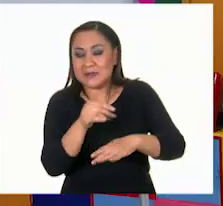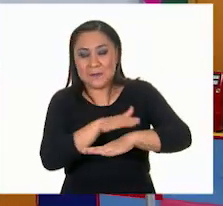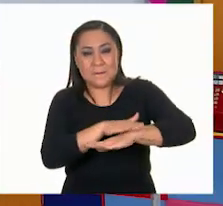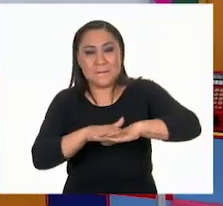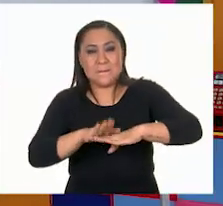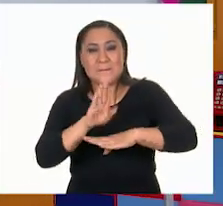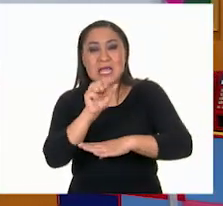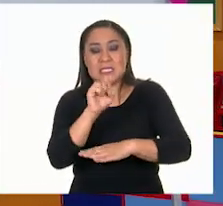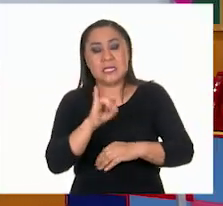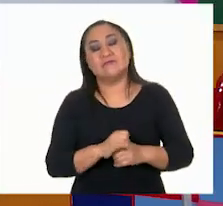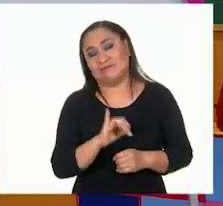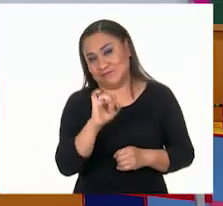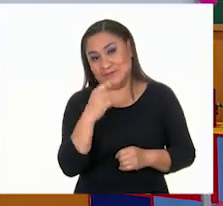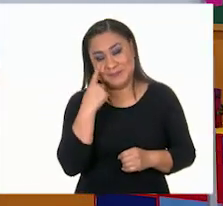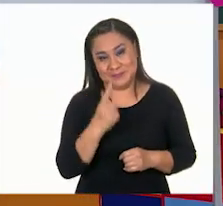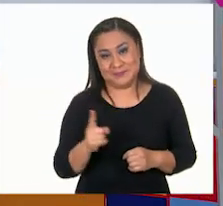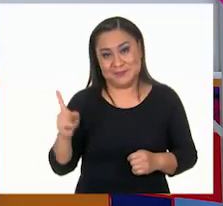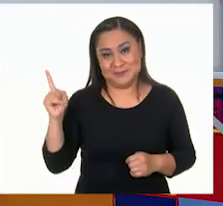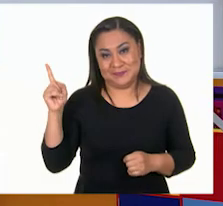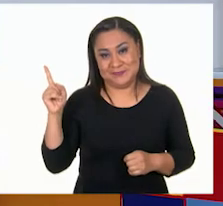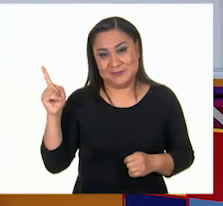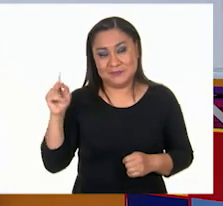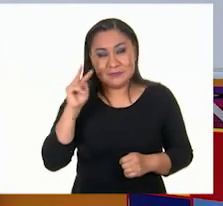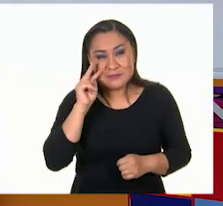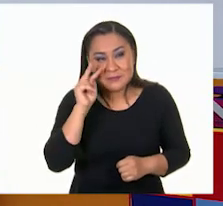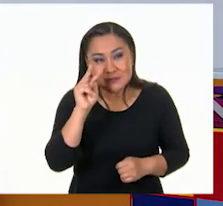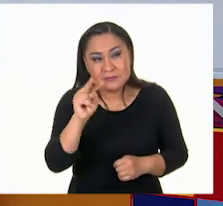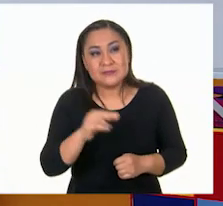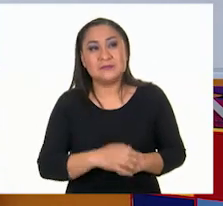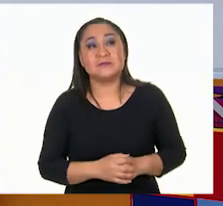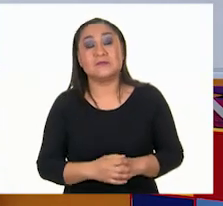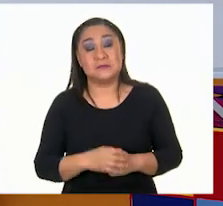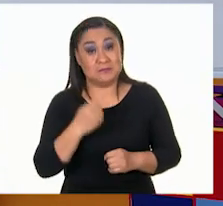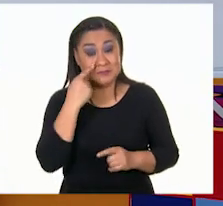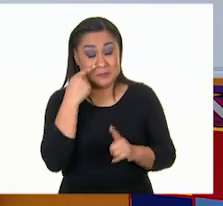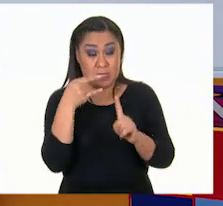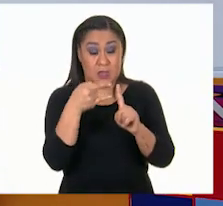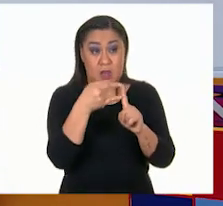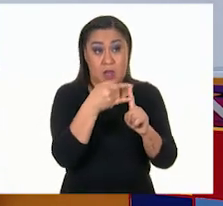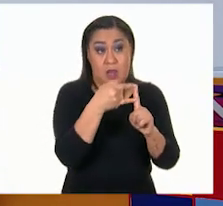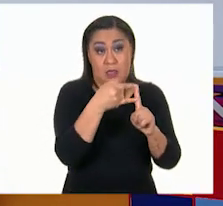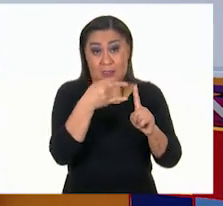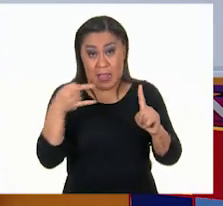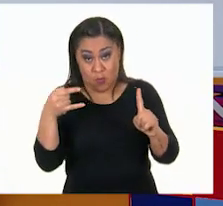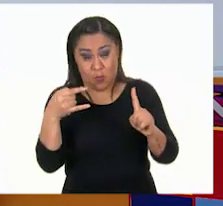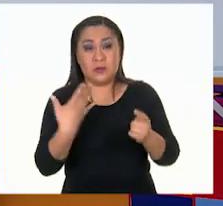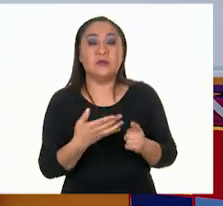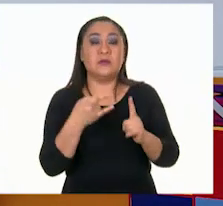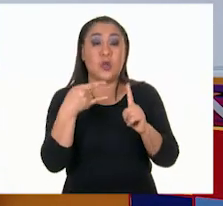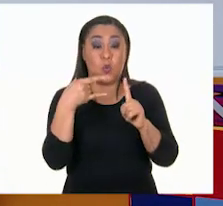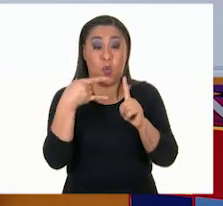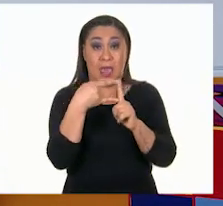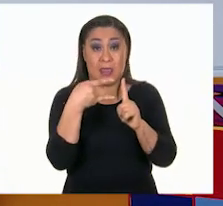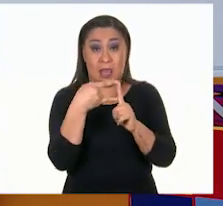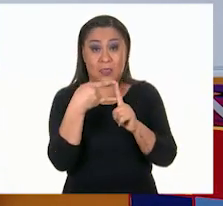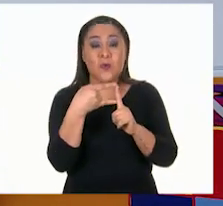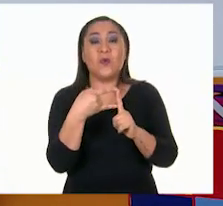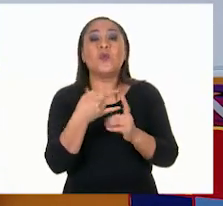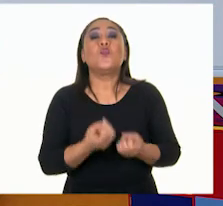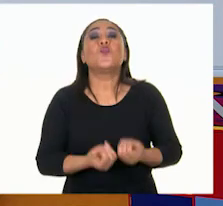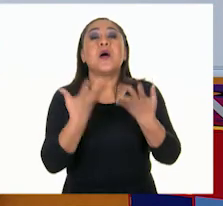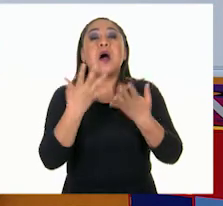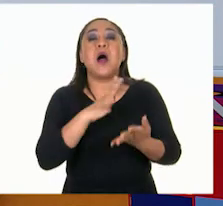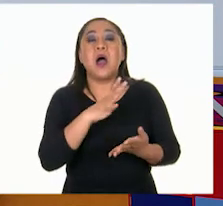si ustedes notan, niñas y niños, tanto el rectángulo como el cuadrado tienen una,